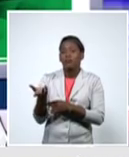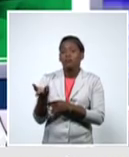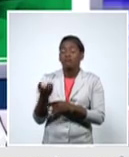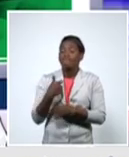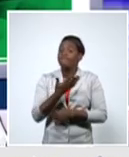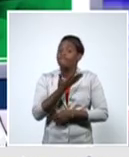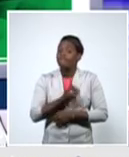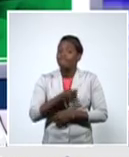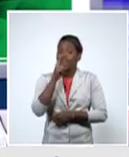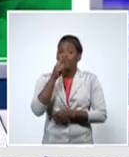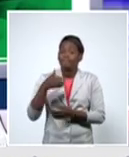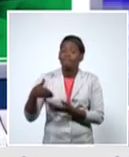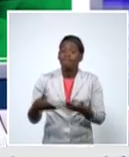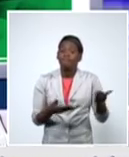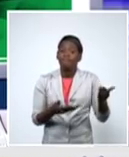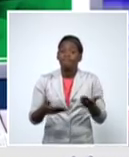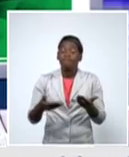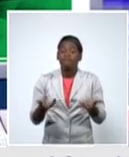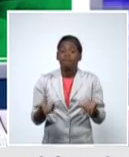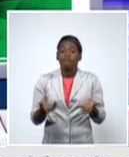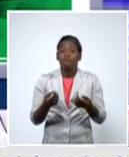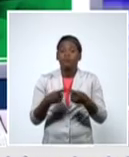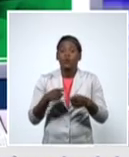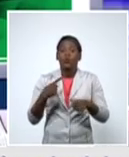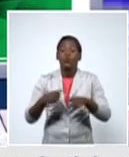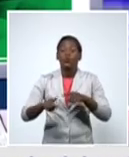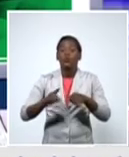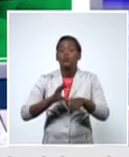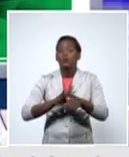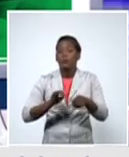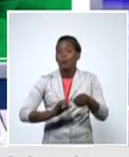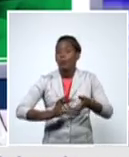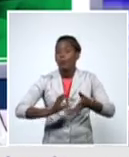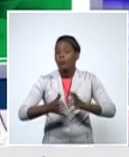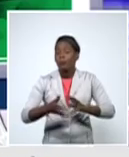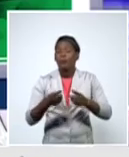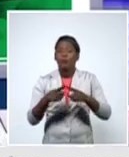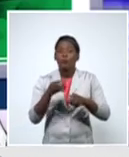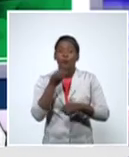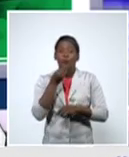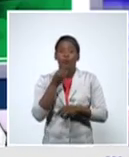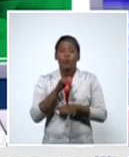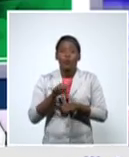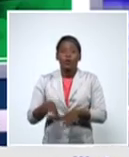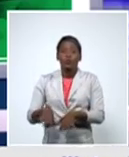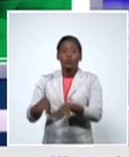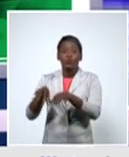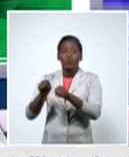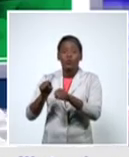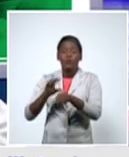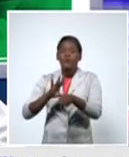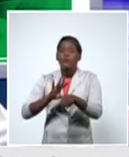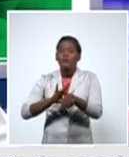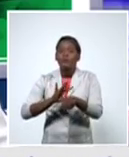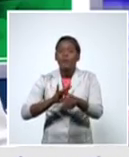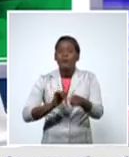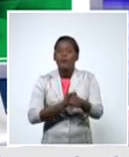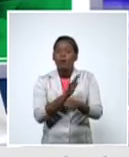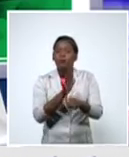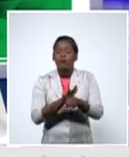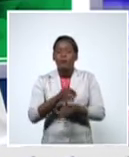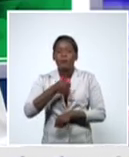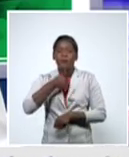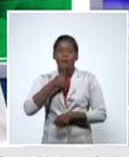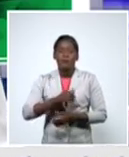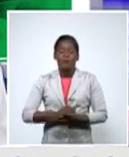o alguna otra complicación que lo hace muy vulnerable lo hace muy vulnerable desde el punto